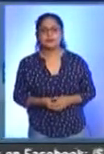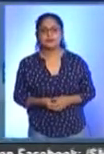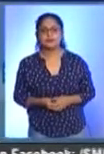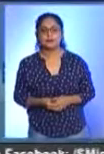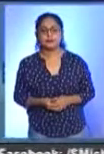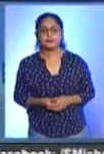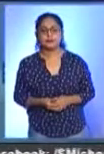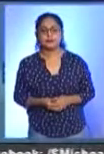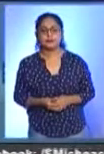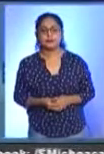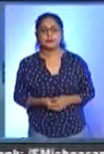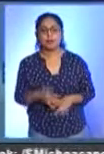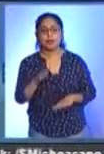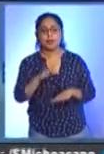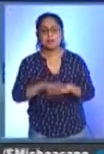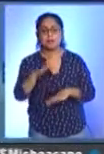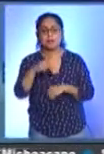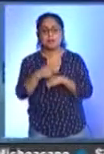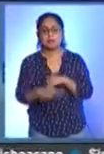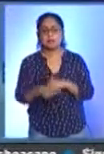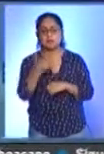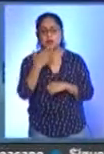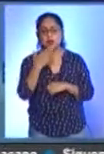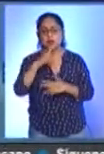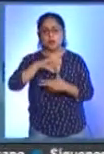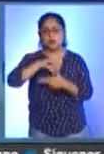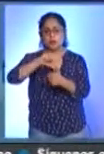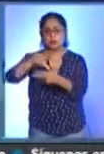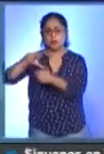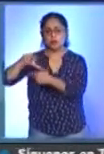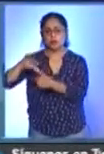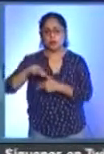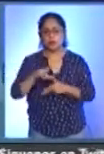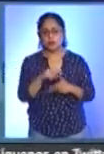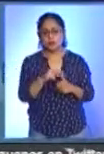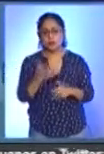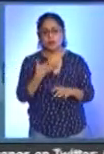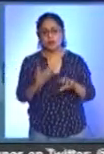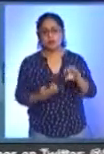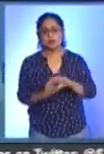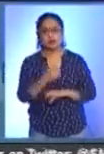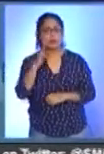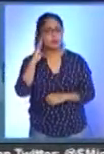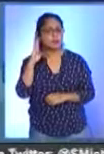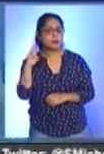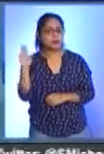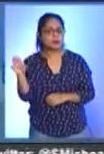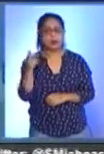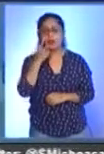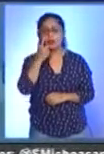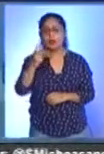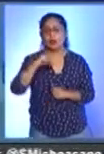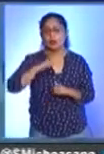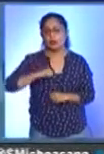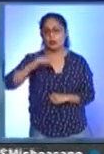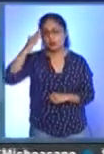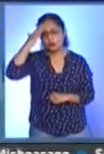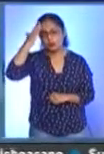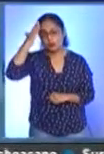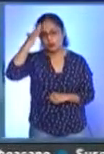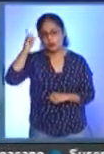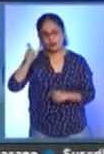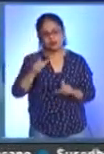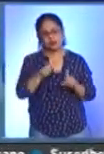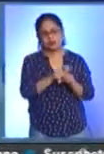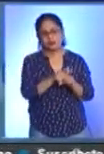Y sin mayores afectaciones, el paso del huracán Grace por el estado de Michoacán, así lo señalan autoridades de protección